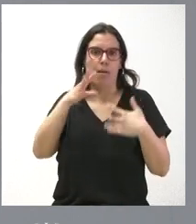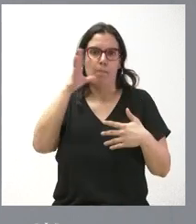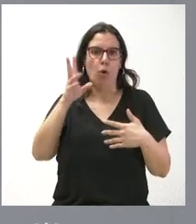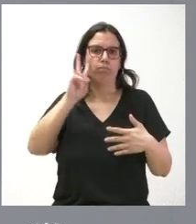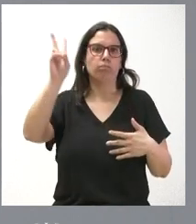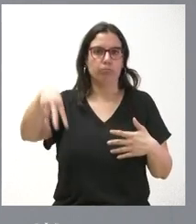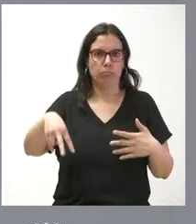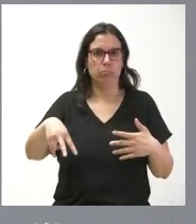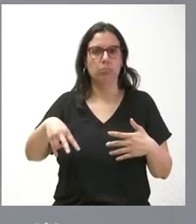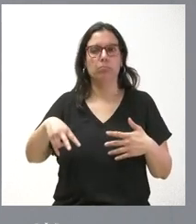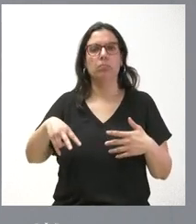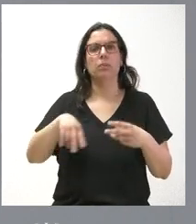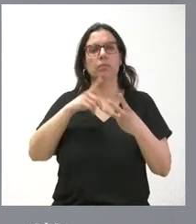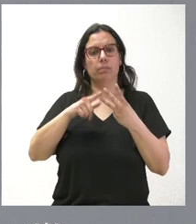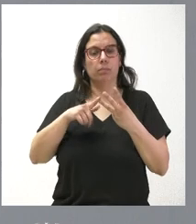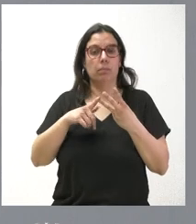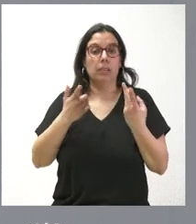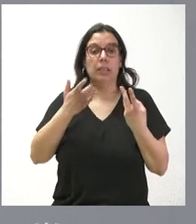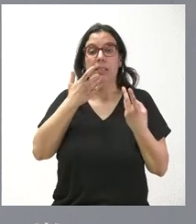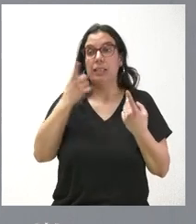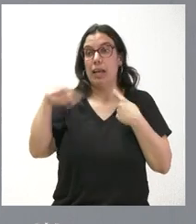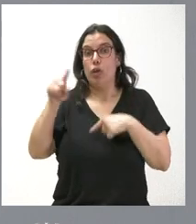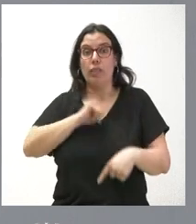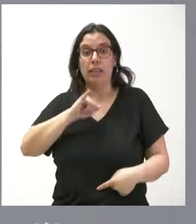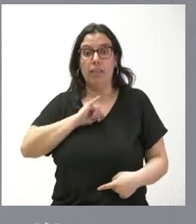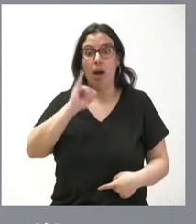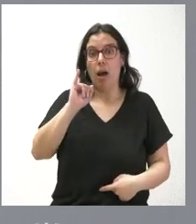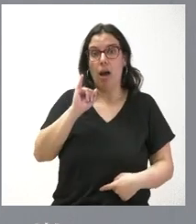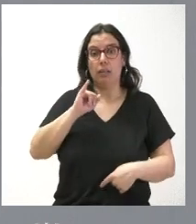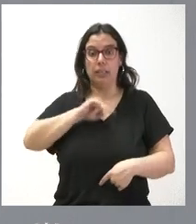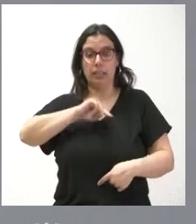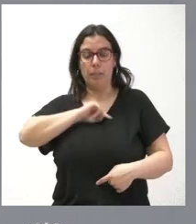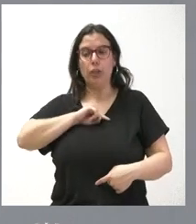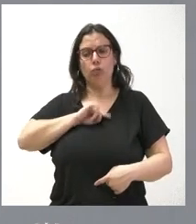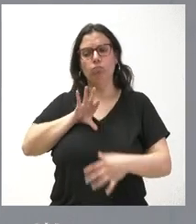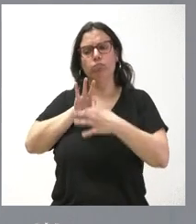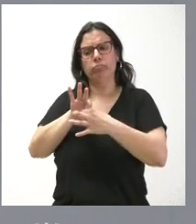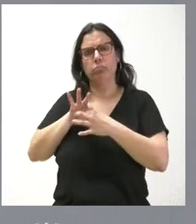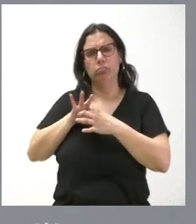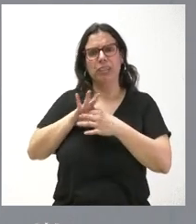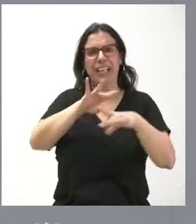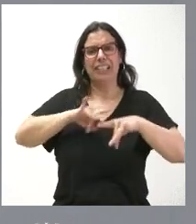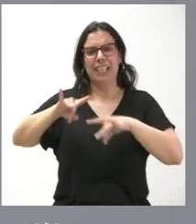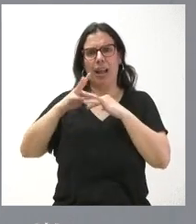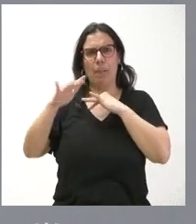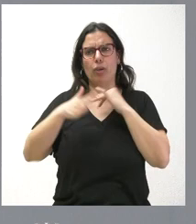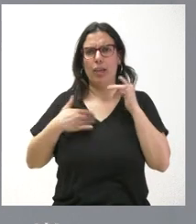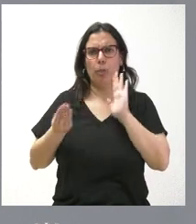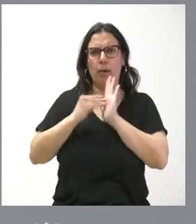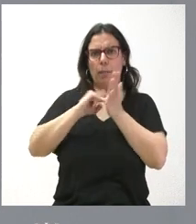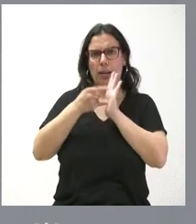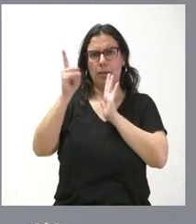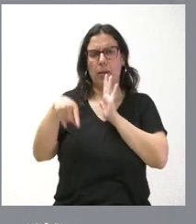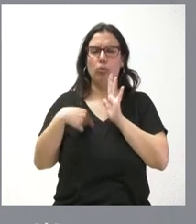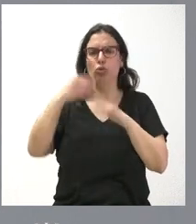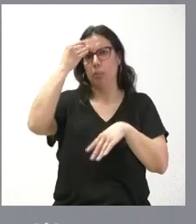reconocimiento a los municipios y a aquellos que tengan esa identidad, ese sentimiento y que quieran ser incluidos en este plan, pues es algo que